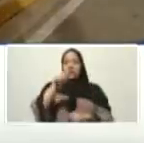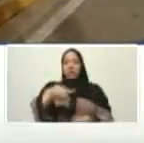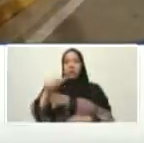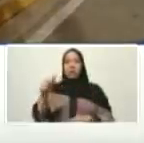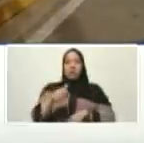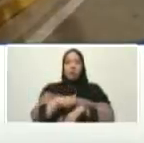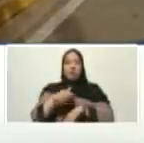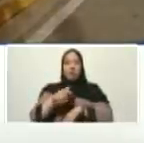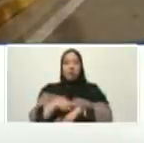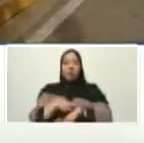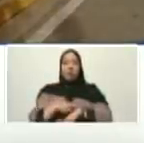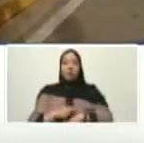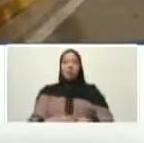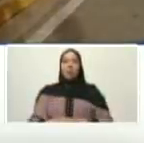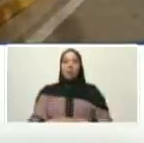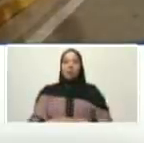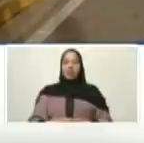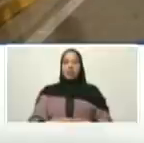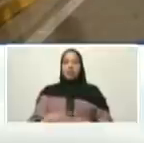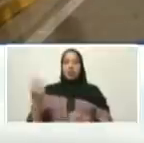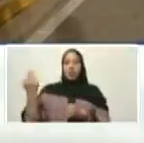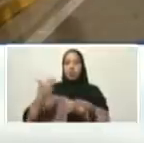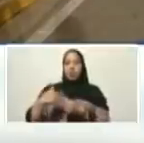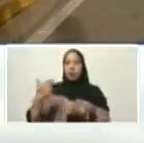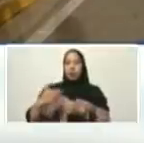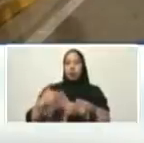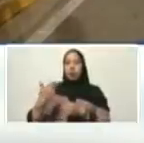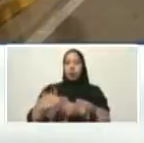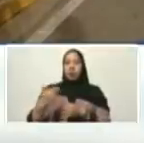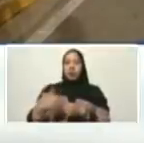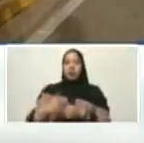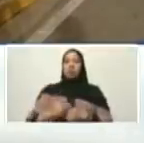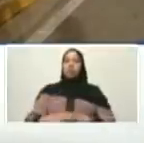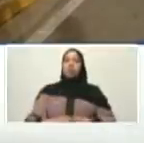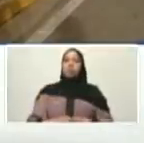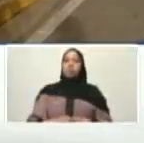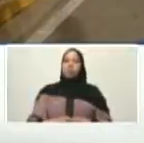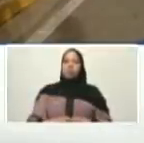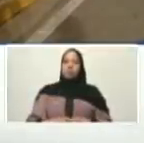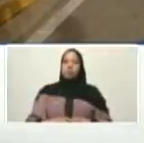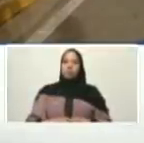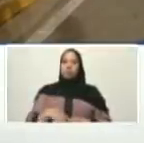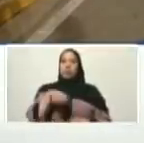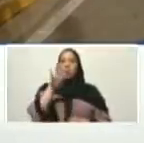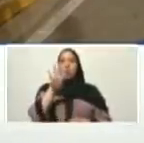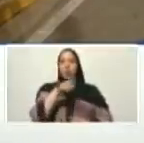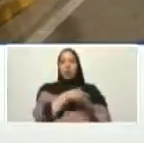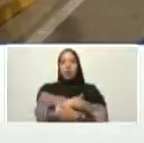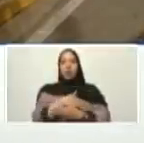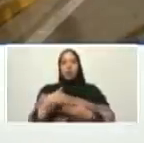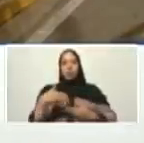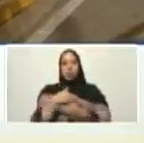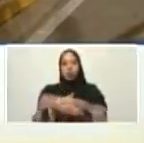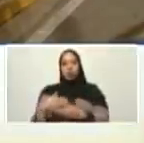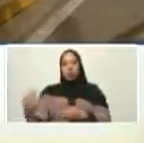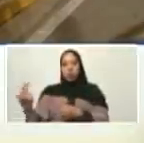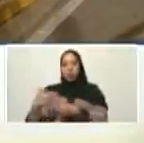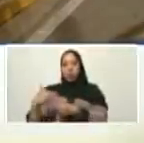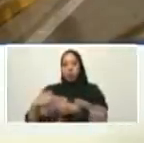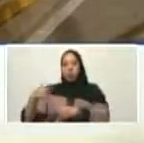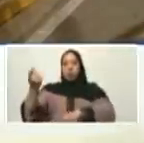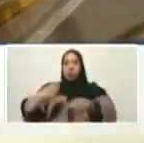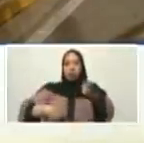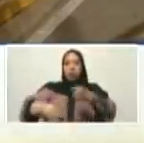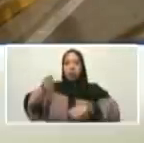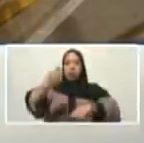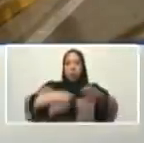tiempos de bonanza petrolera cuando exportábamos tres millones de barriles a 100